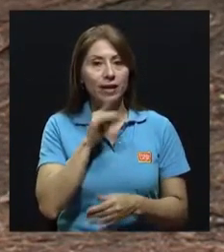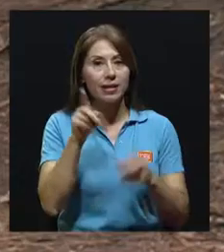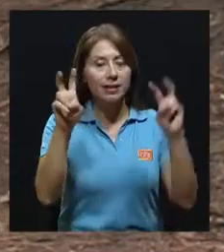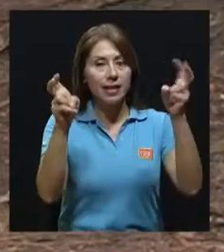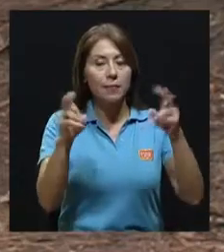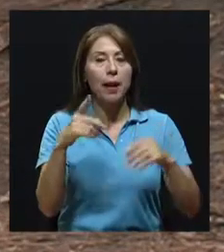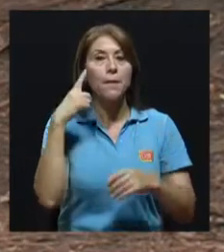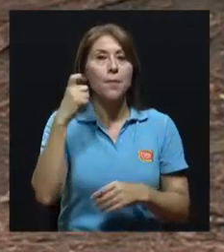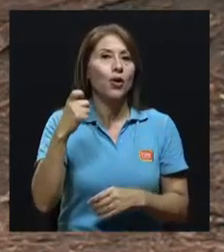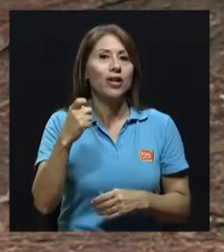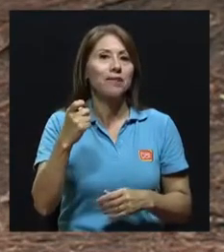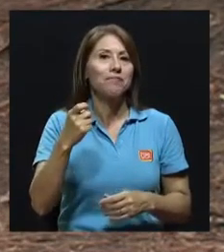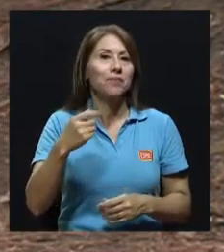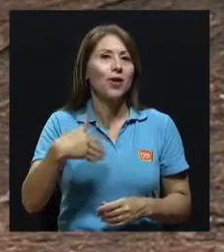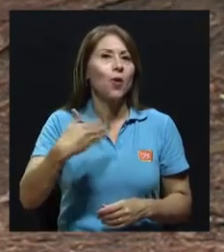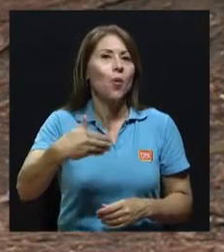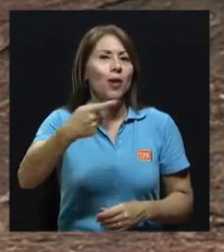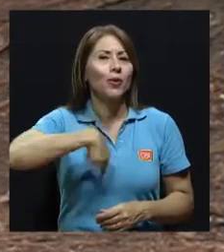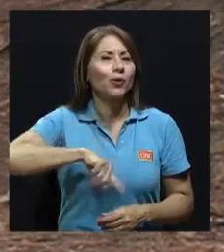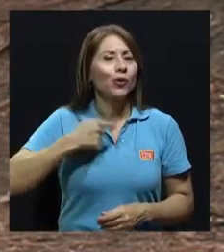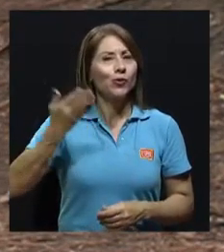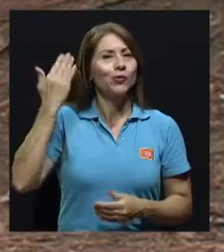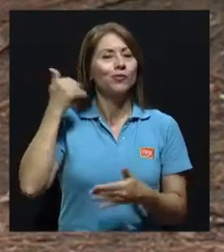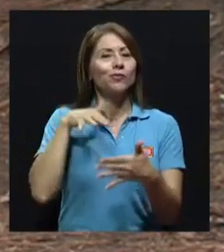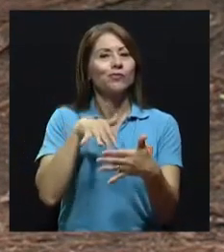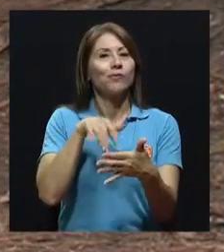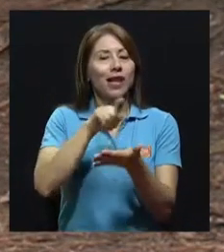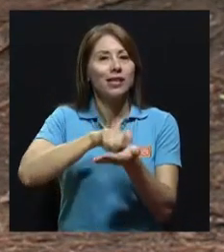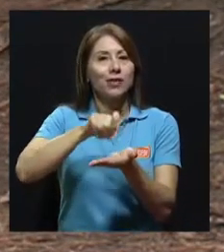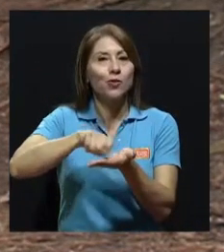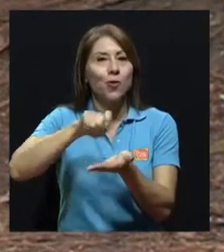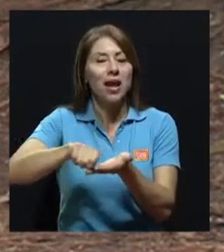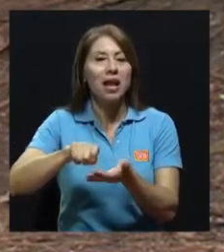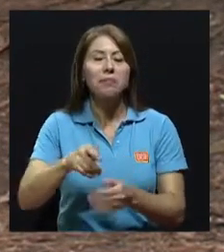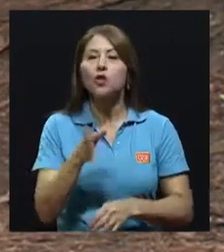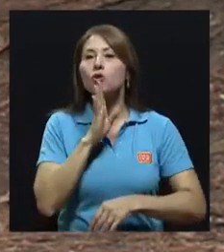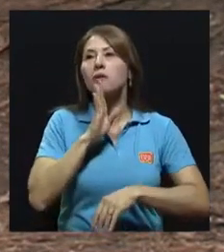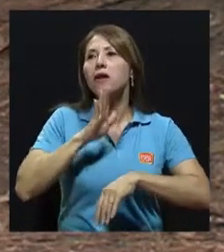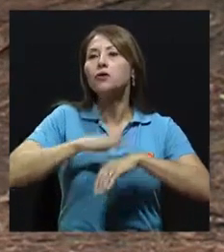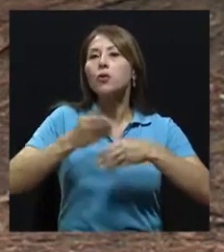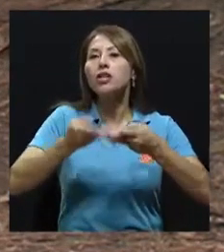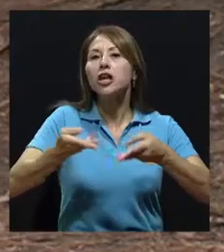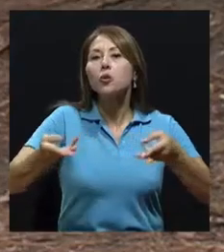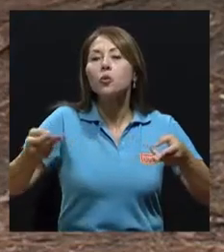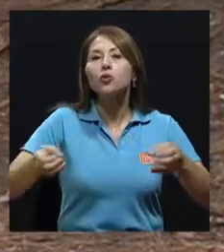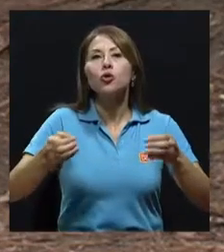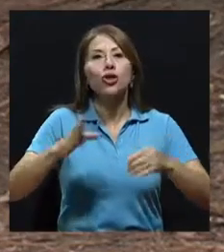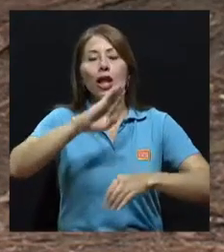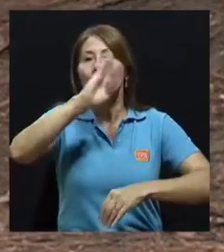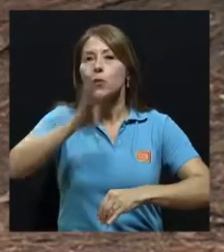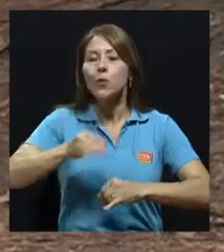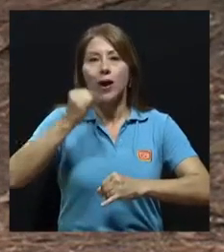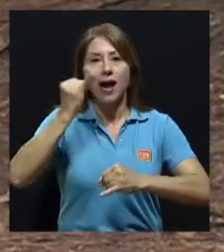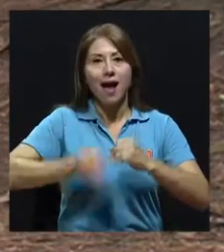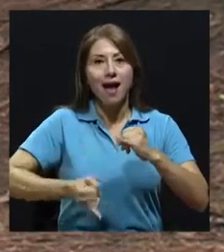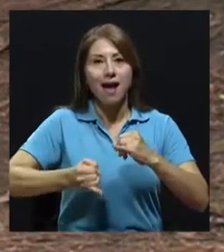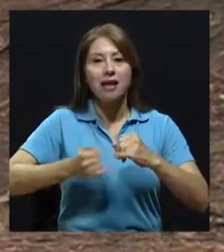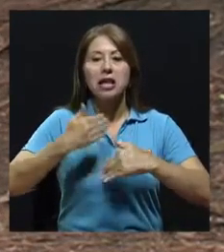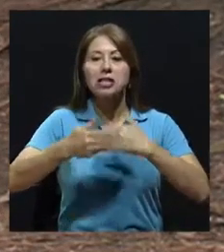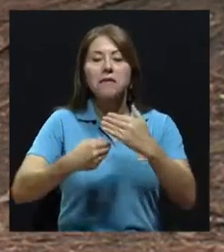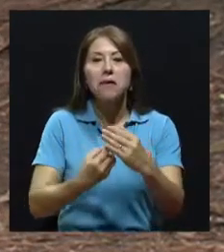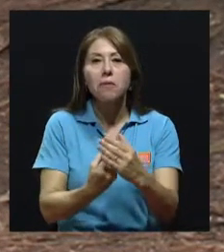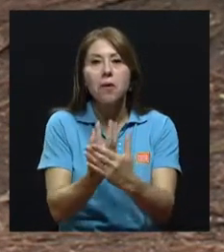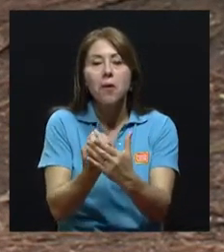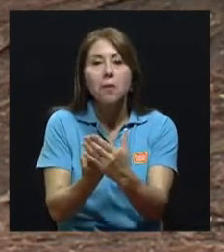decíamos que cuando en la escuela estábamos se nos hablaban de los recursos que se iban a renovar, que nunca se iban a agotar, pero ha